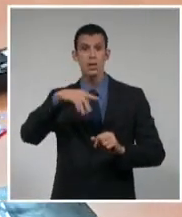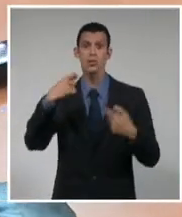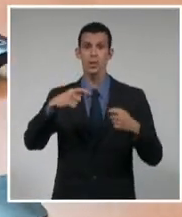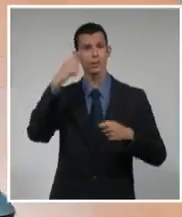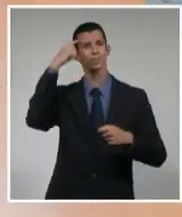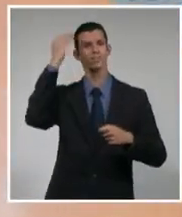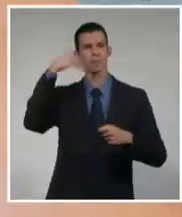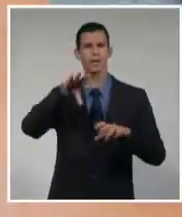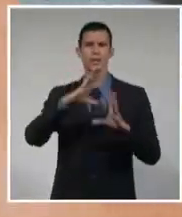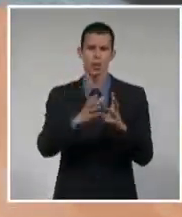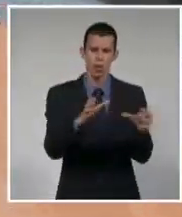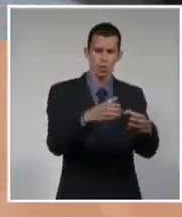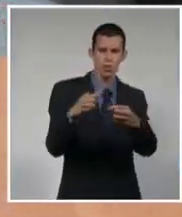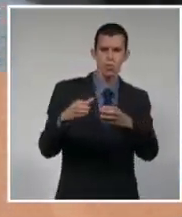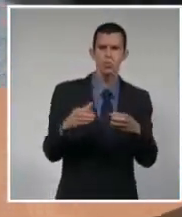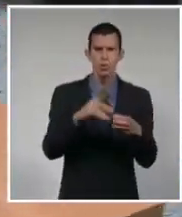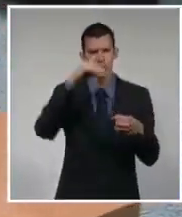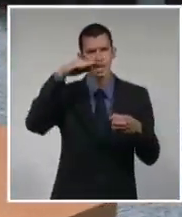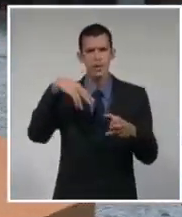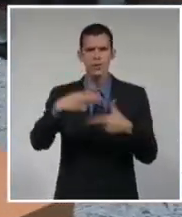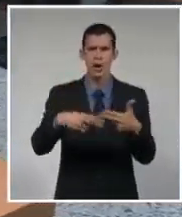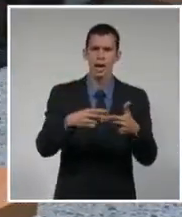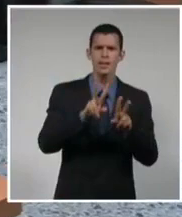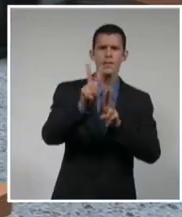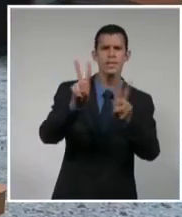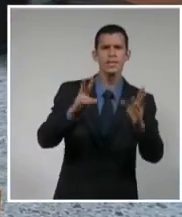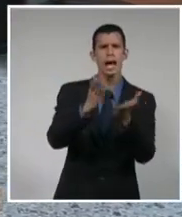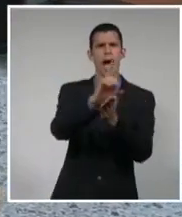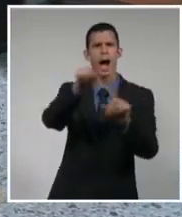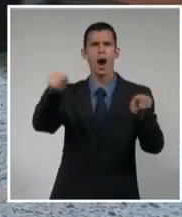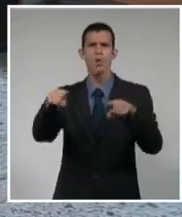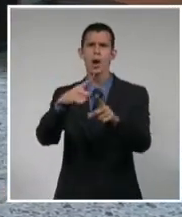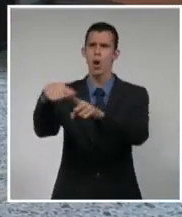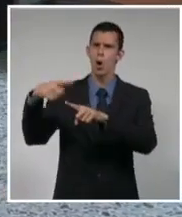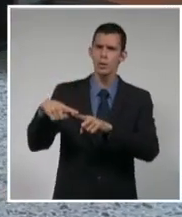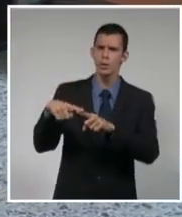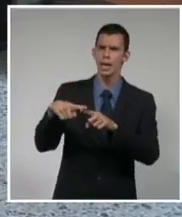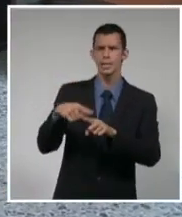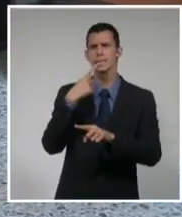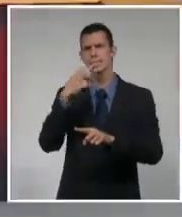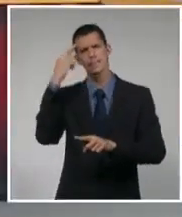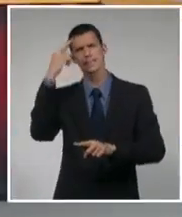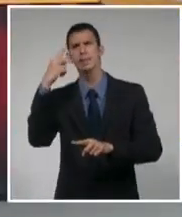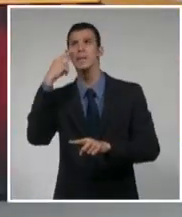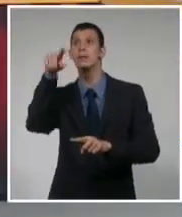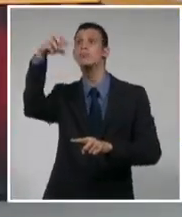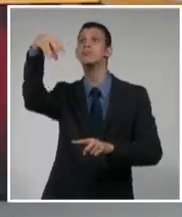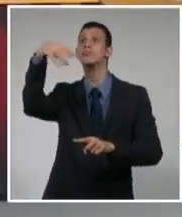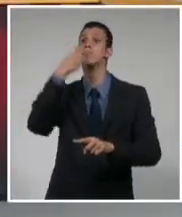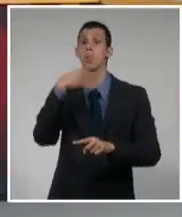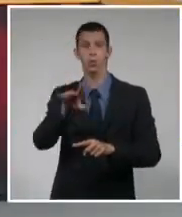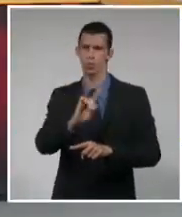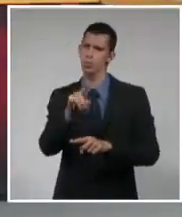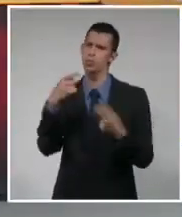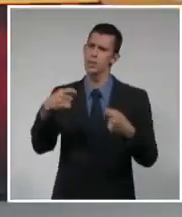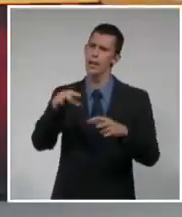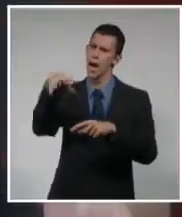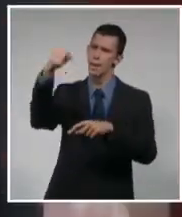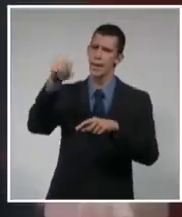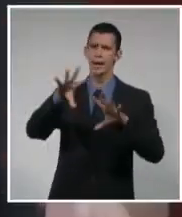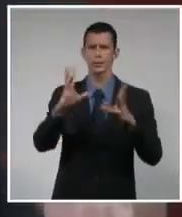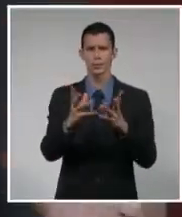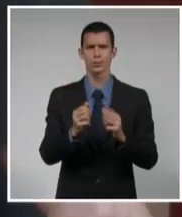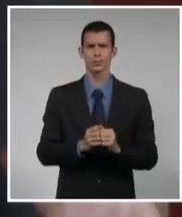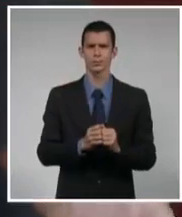En tanto, las organizaciones estudiantiles asumirán, junto al principal deber de estudiar, tareas vinculadas con la producción de